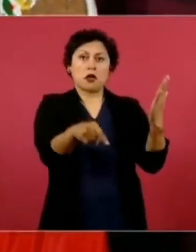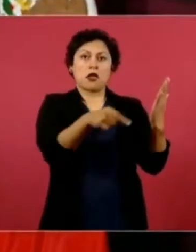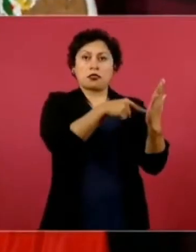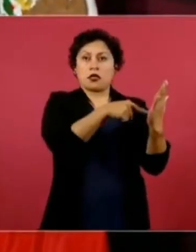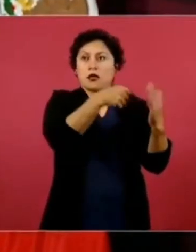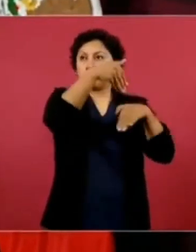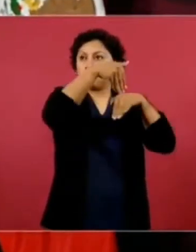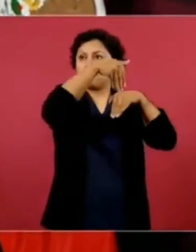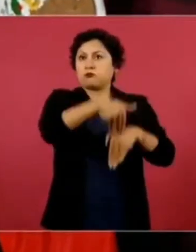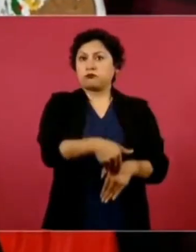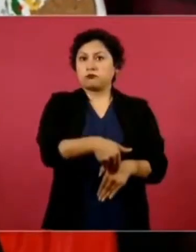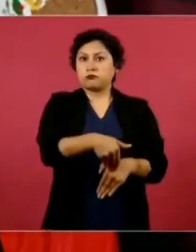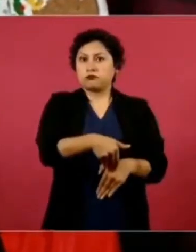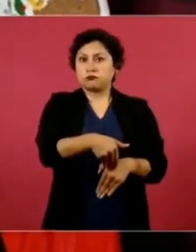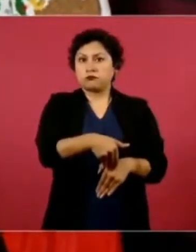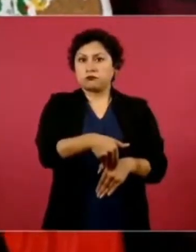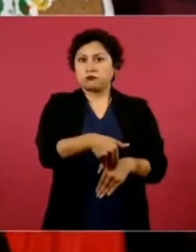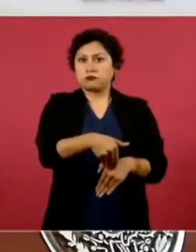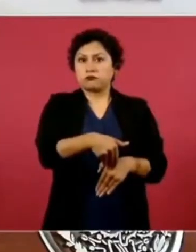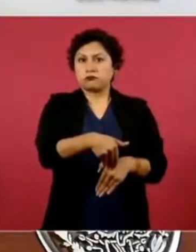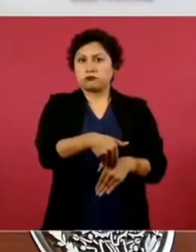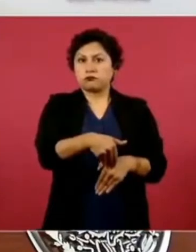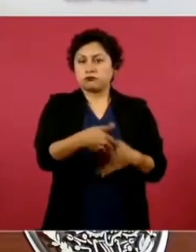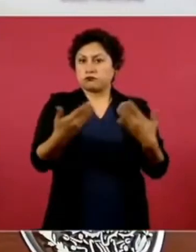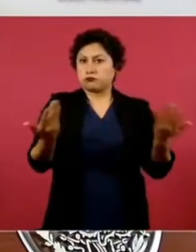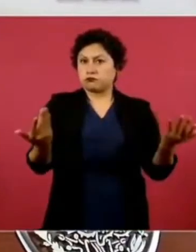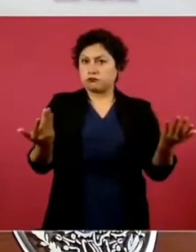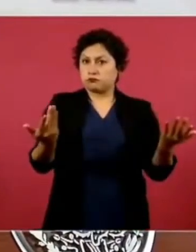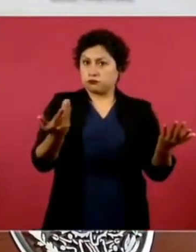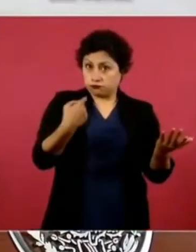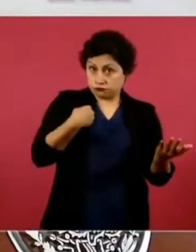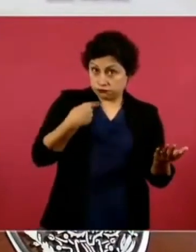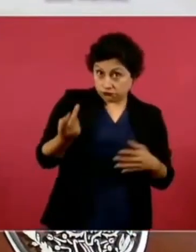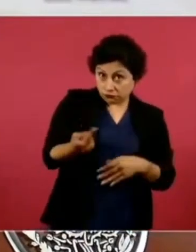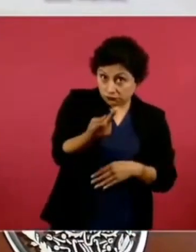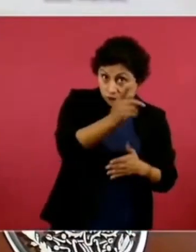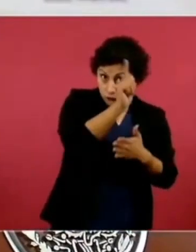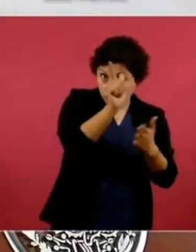que no la ley es la ley entonces